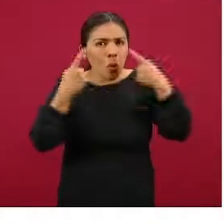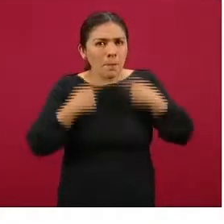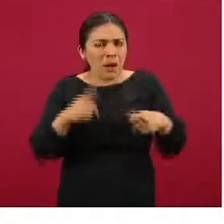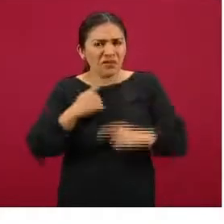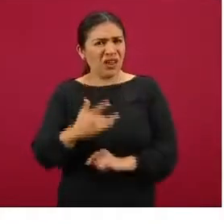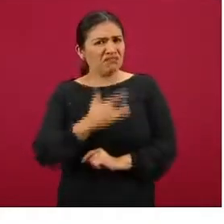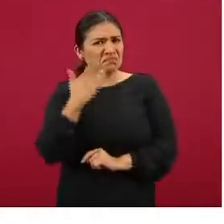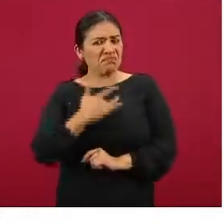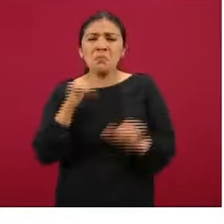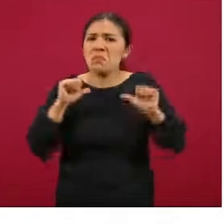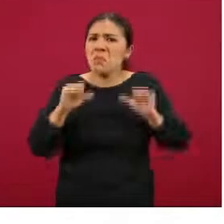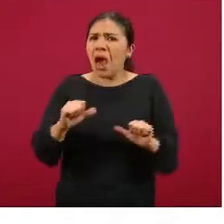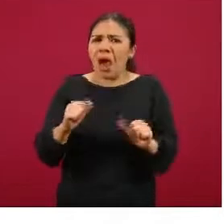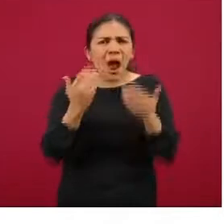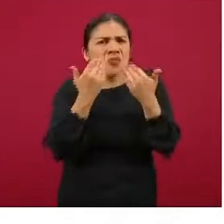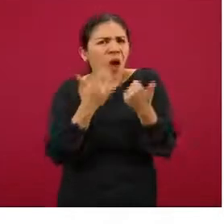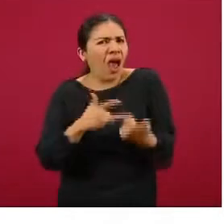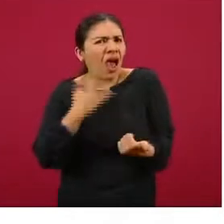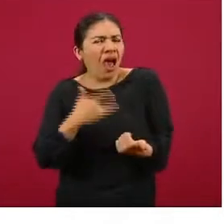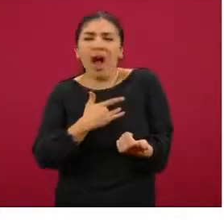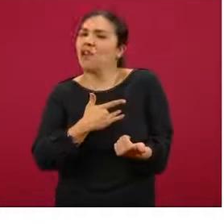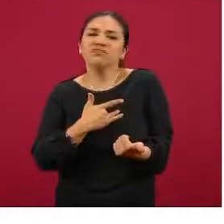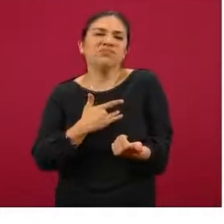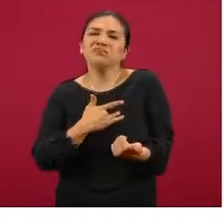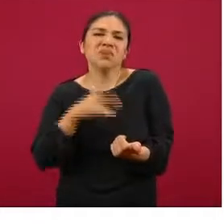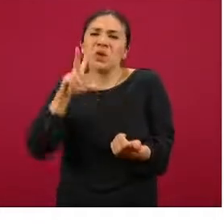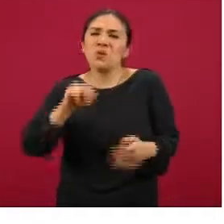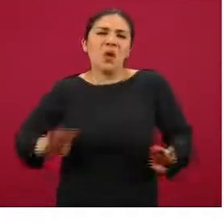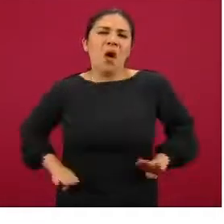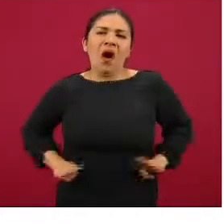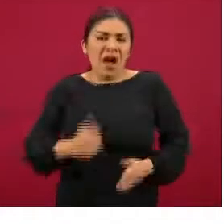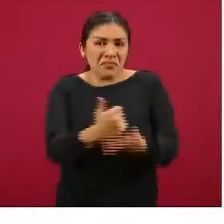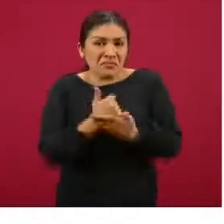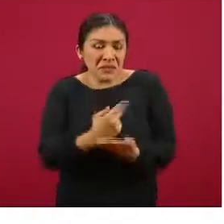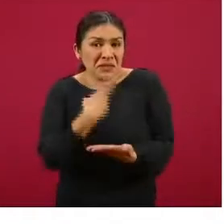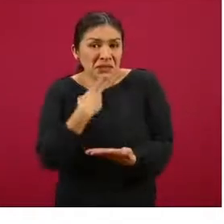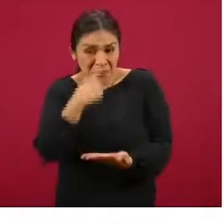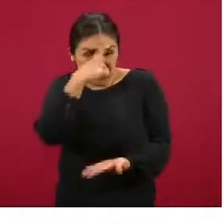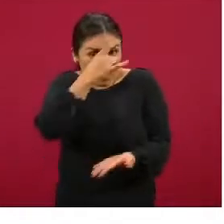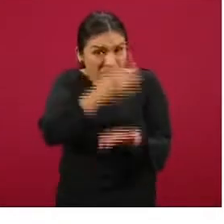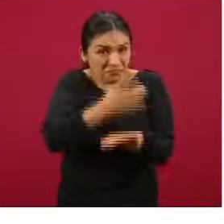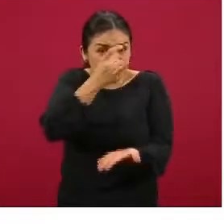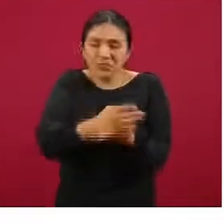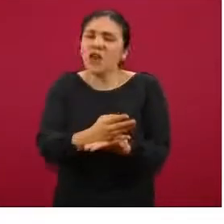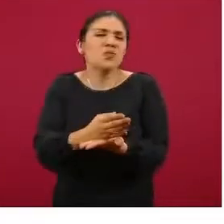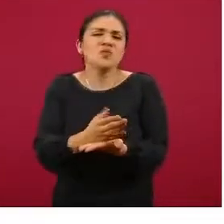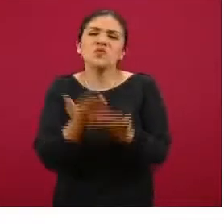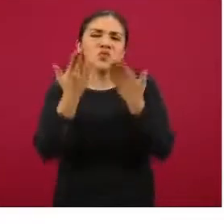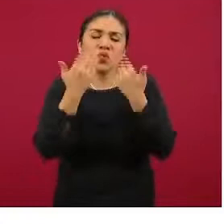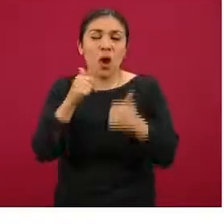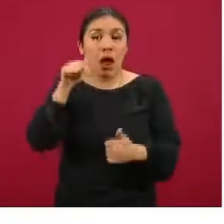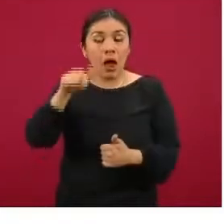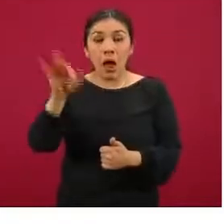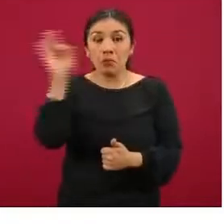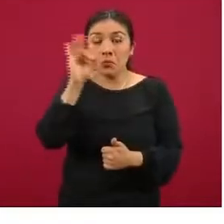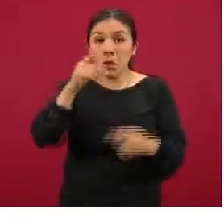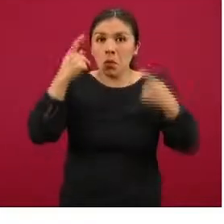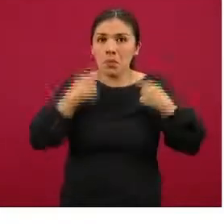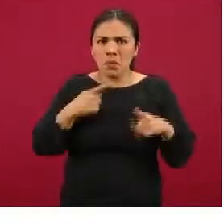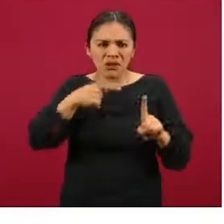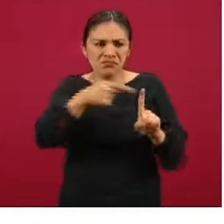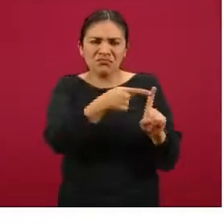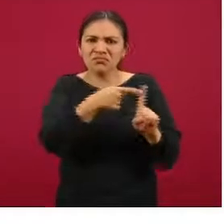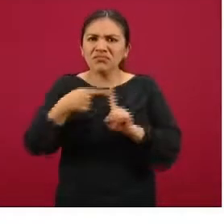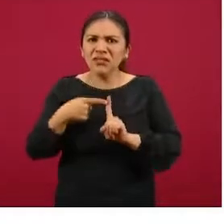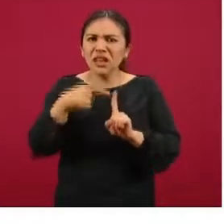asintomáticos, es decir, esta prueba antigénica no nos va a ayudar a detectar portadores. Si esa prueba se toma en una persona